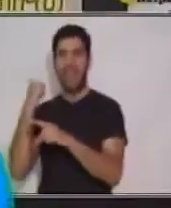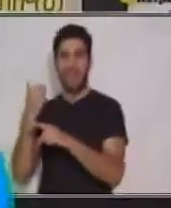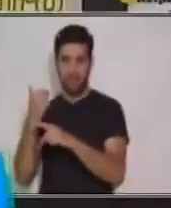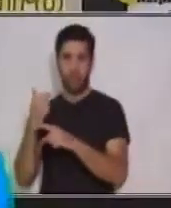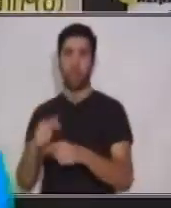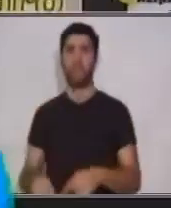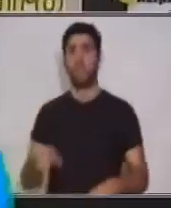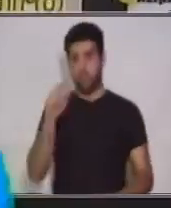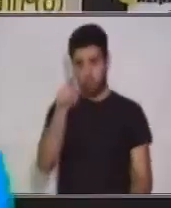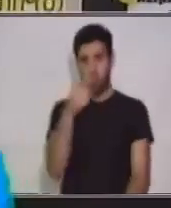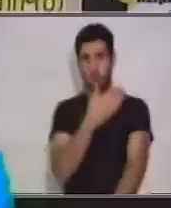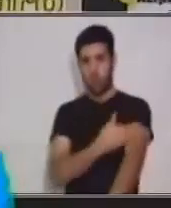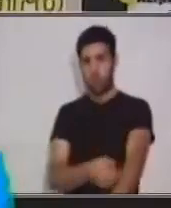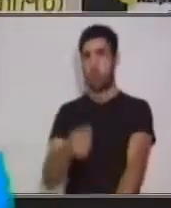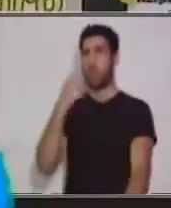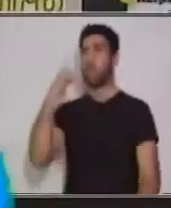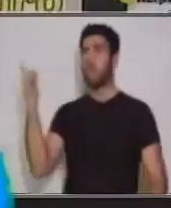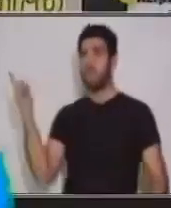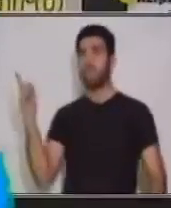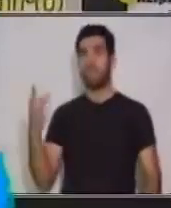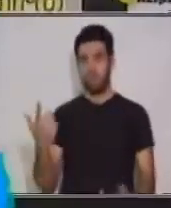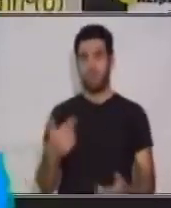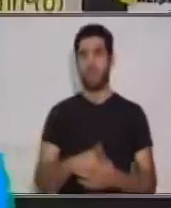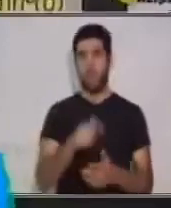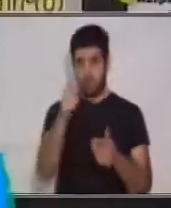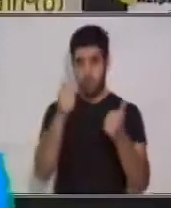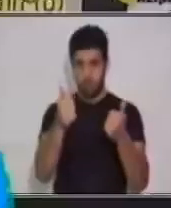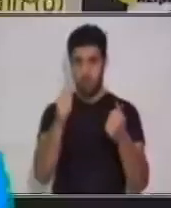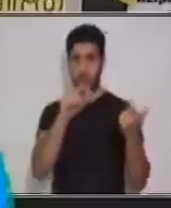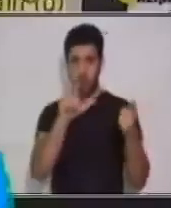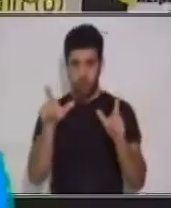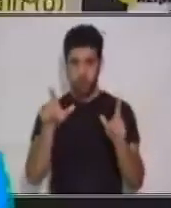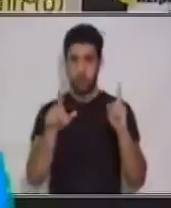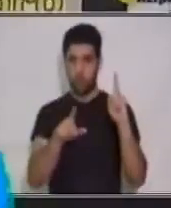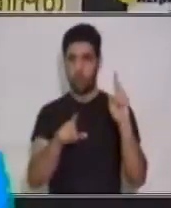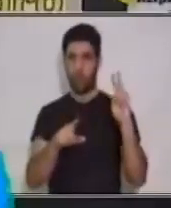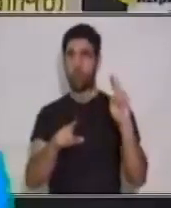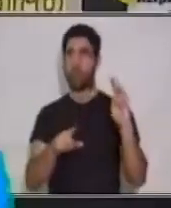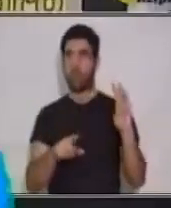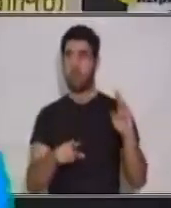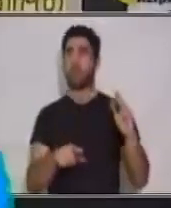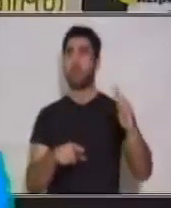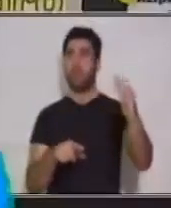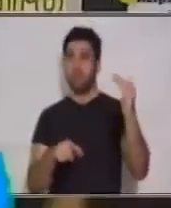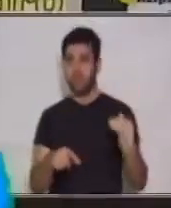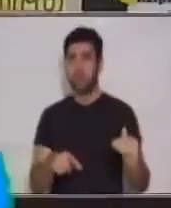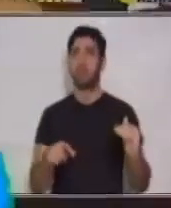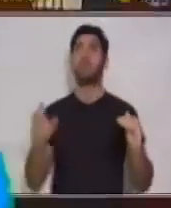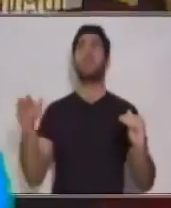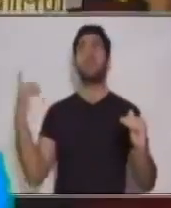Continúa tú con las siguientes dos líneas, a la cuenta de tres. Uno, dos, tres.